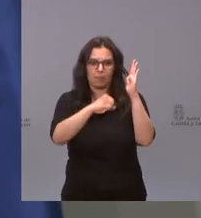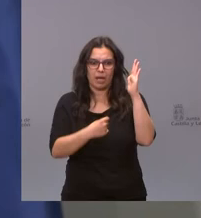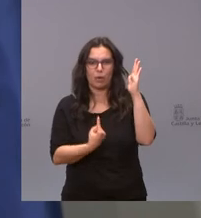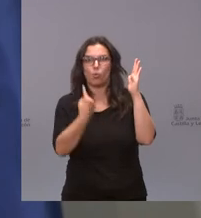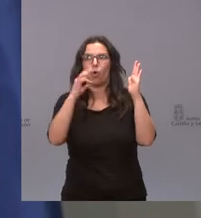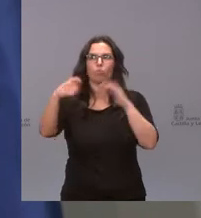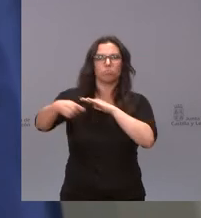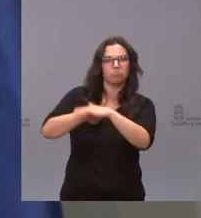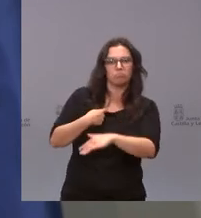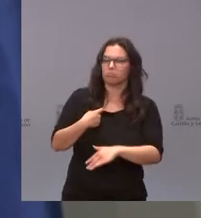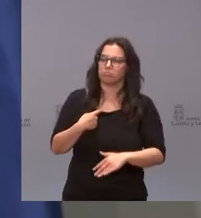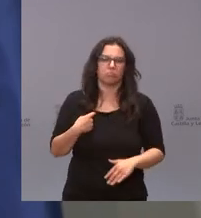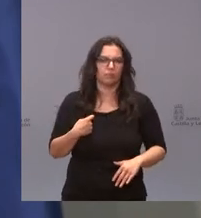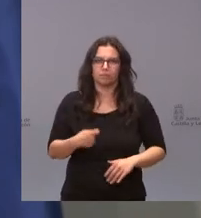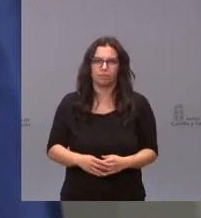maximalismo